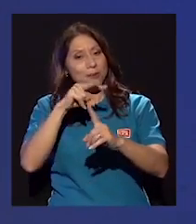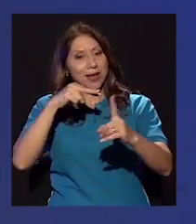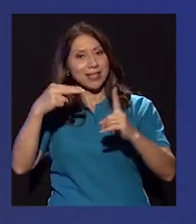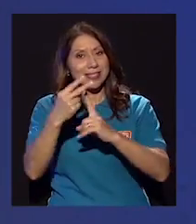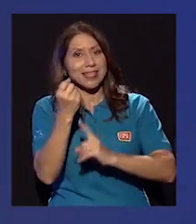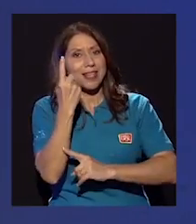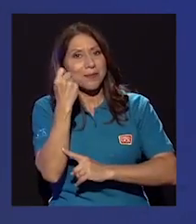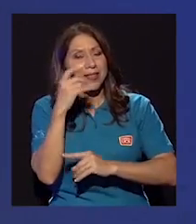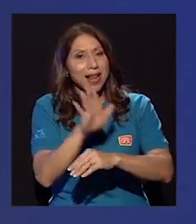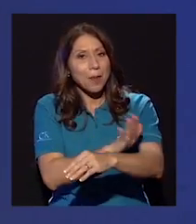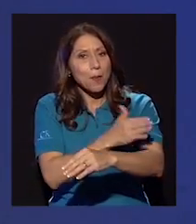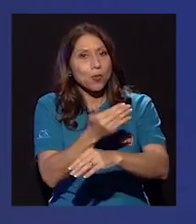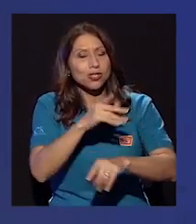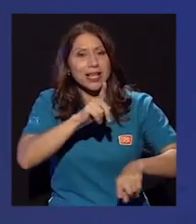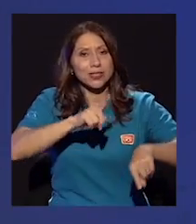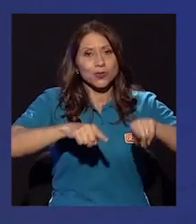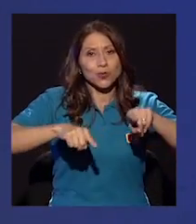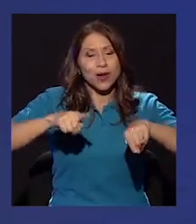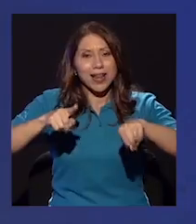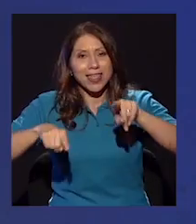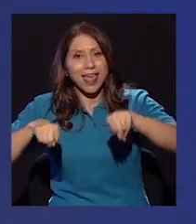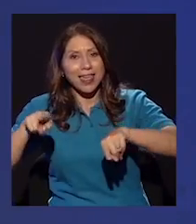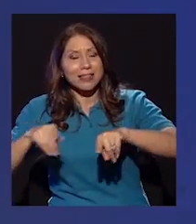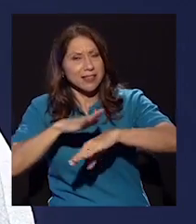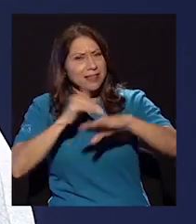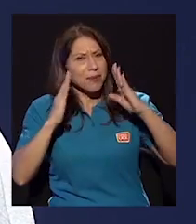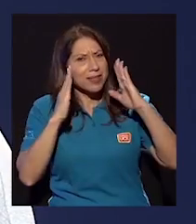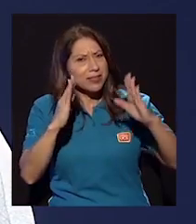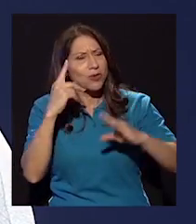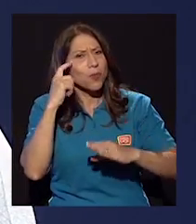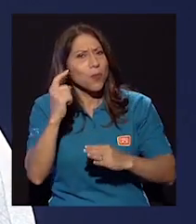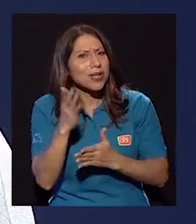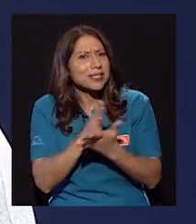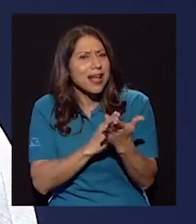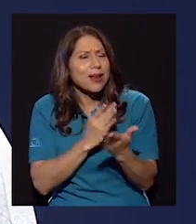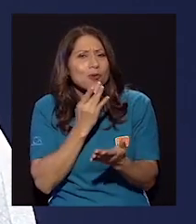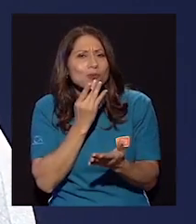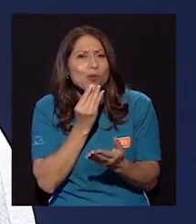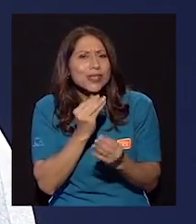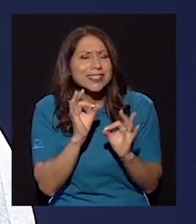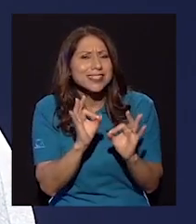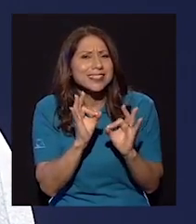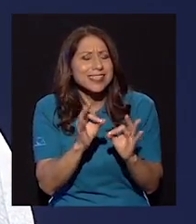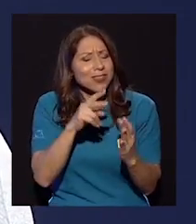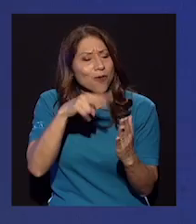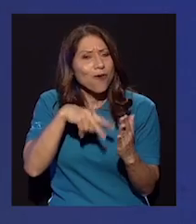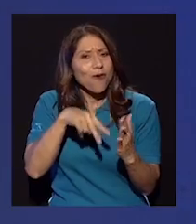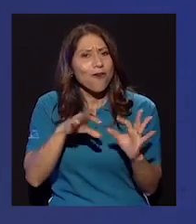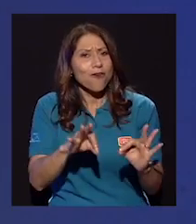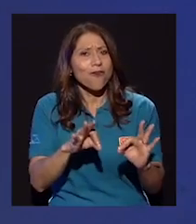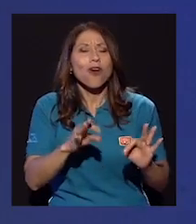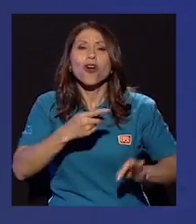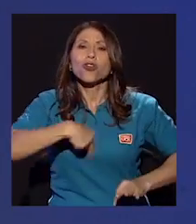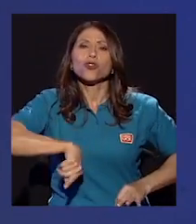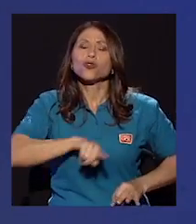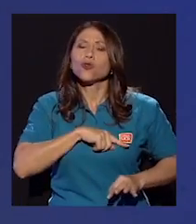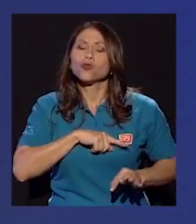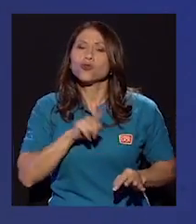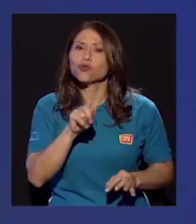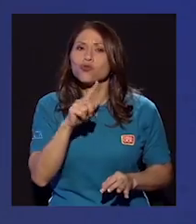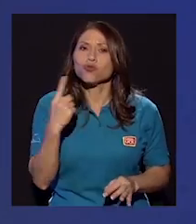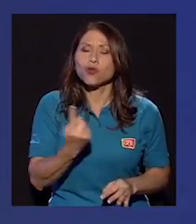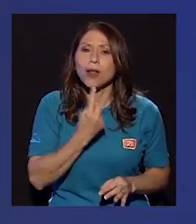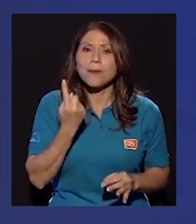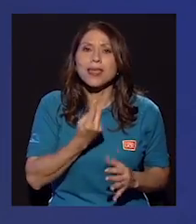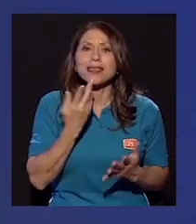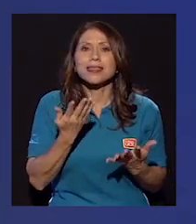sus tonalidades. Y en eso me llama mucho la atención porque es algo como muy exquisito que desarrolla el texto. ¿Cómo podemos interpretar no solamente